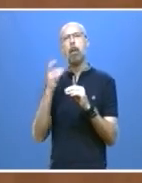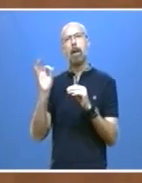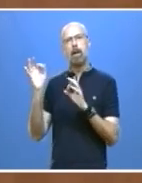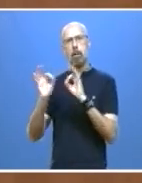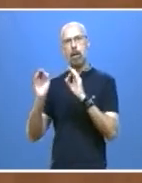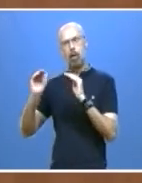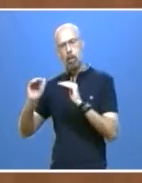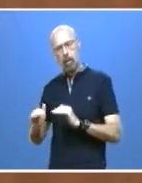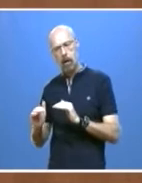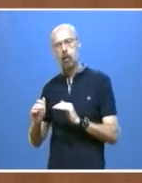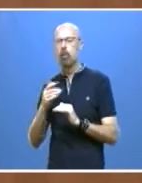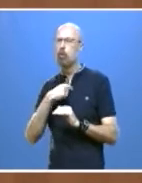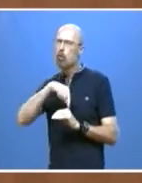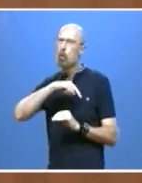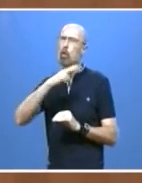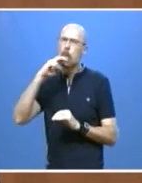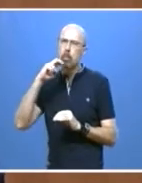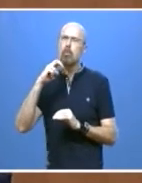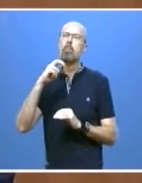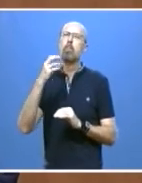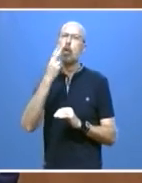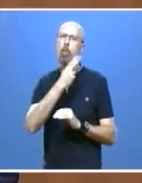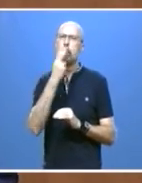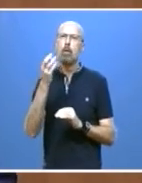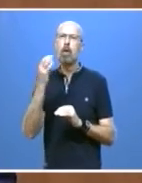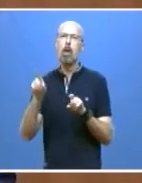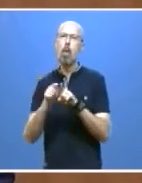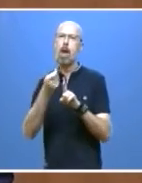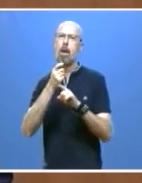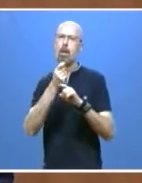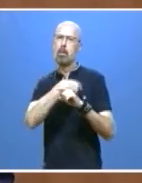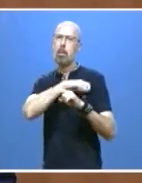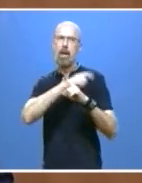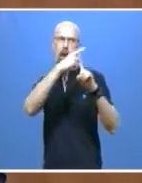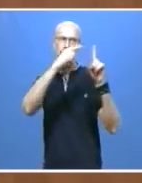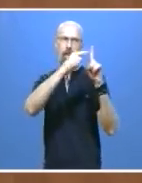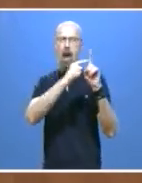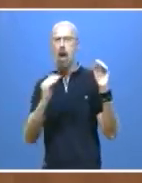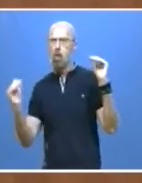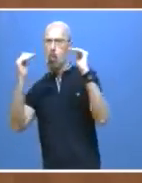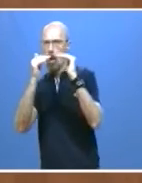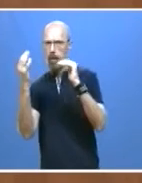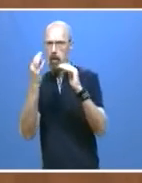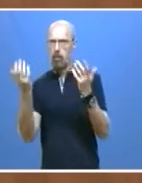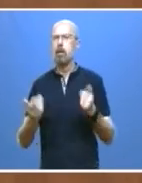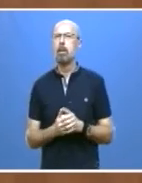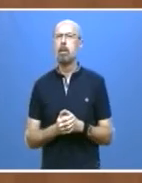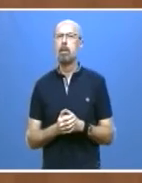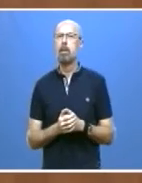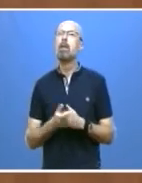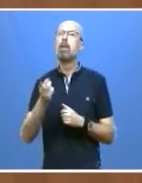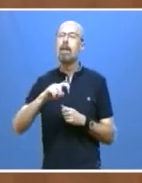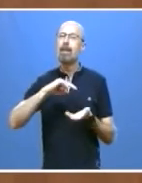compromiso es situarla en la media nacional. También vamos a reformar el sistema de becas de Castilla y León